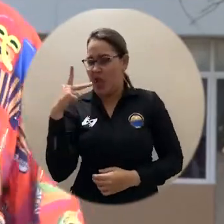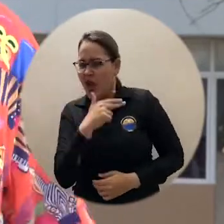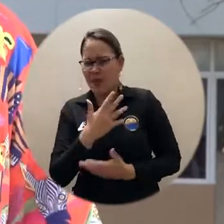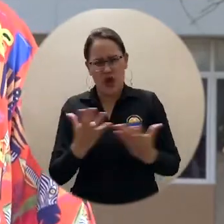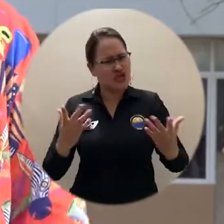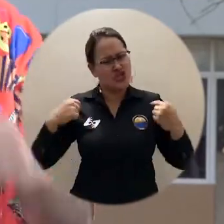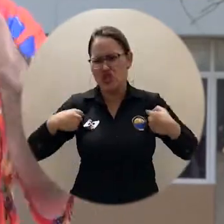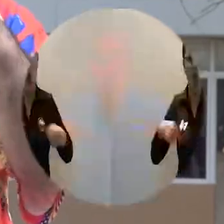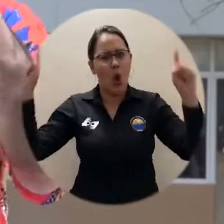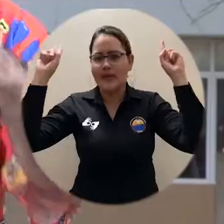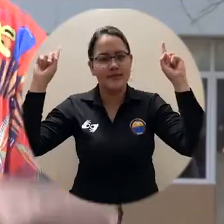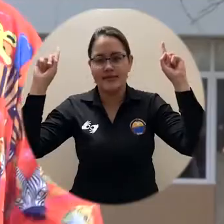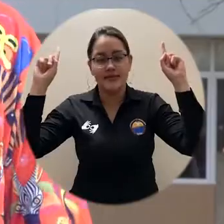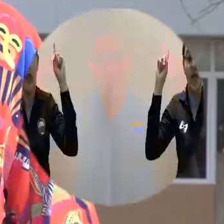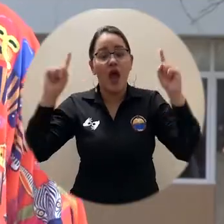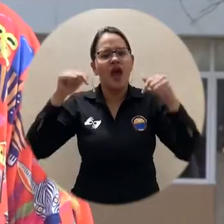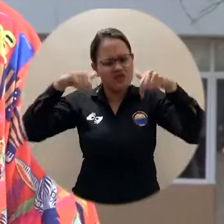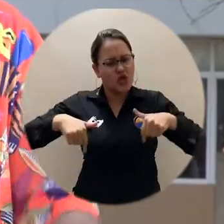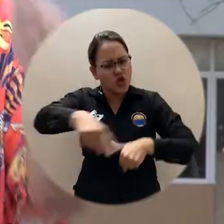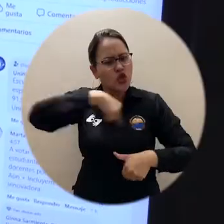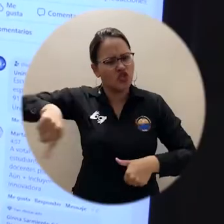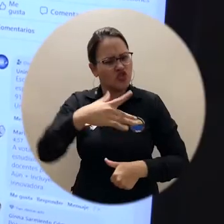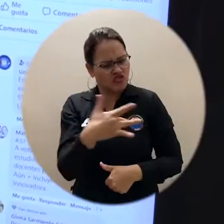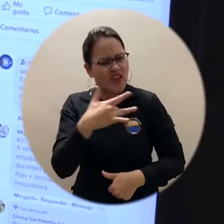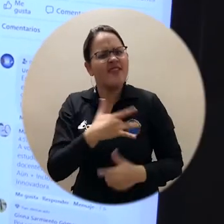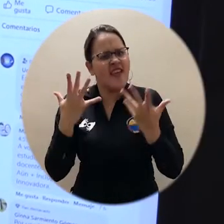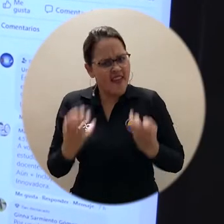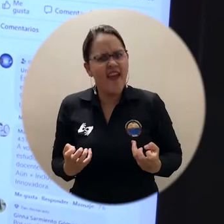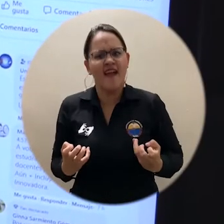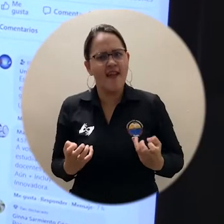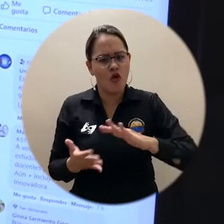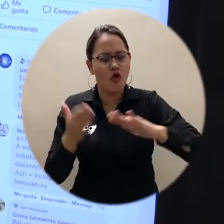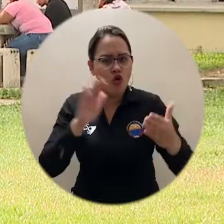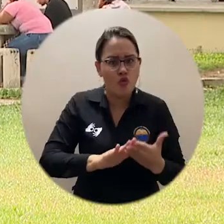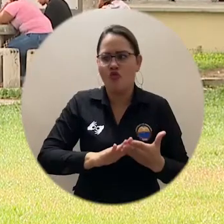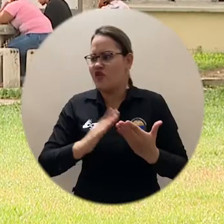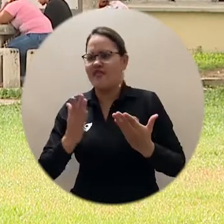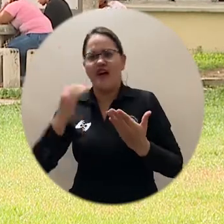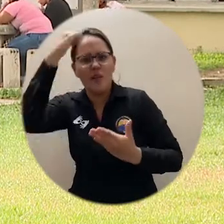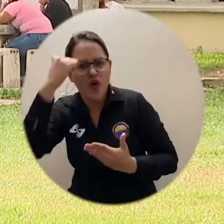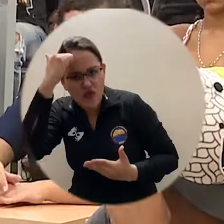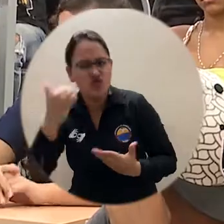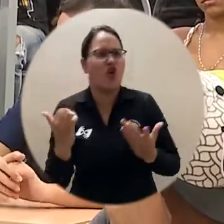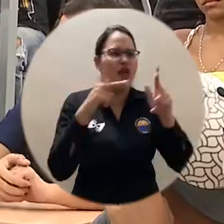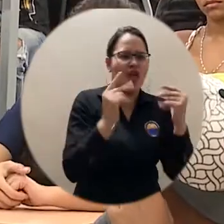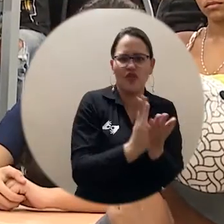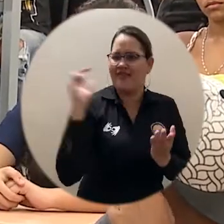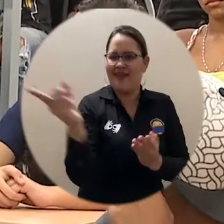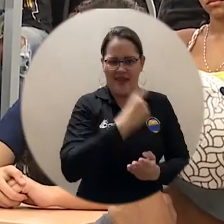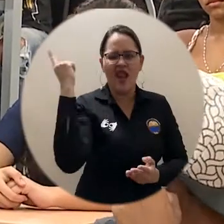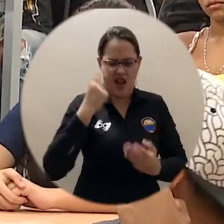ninguna irregularidad o el sentir y el pensar del pueblo, en este caso de la comunidad universitaria, tanto de profesores y estudiantes.